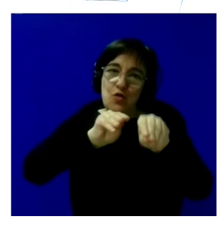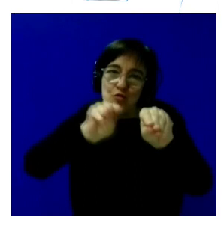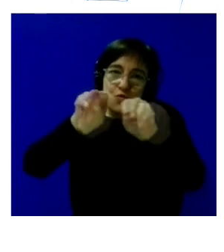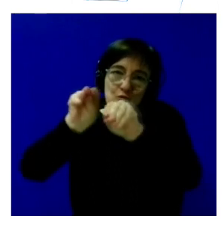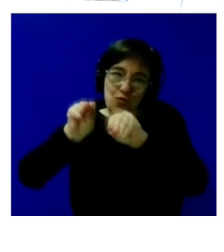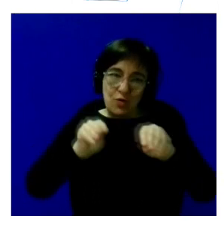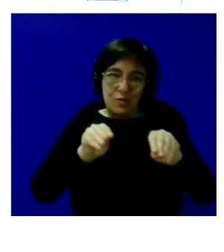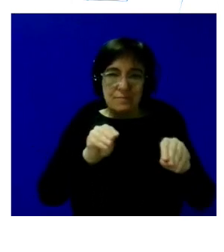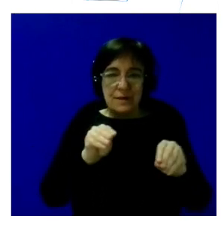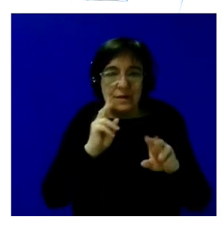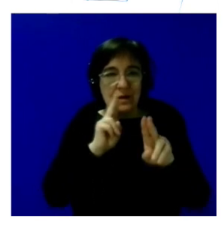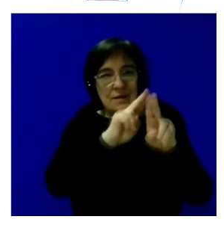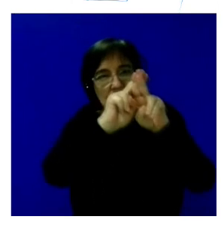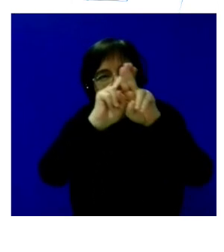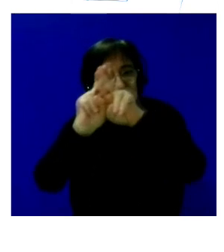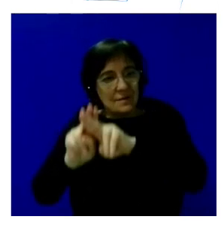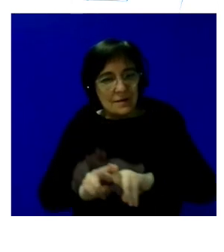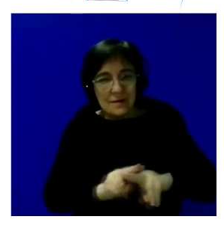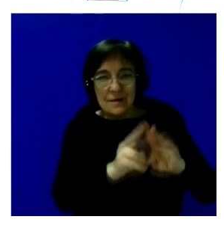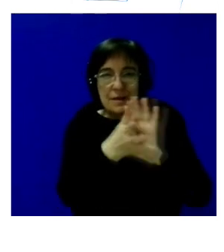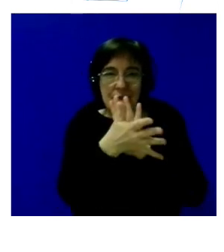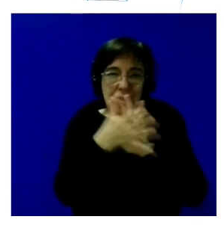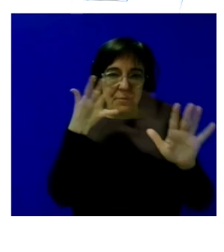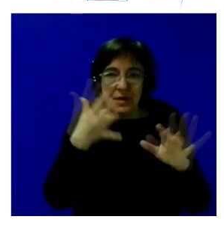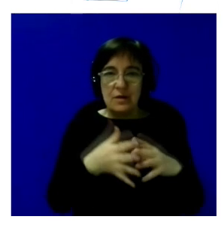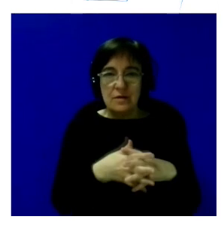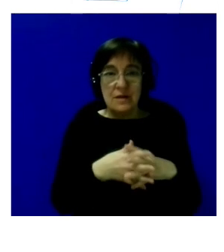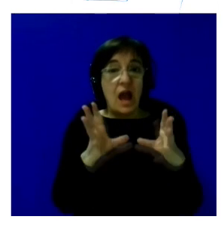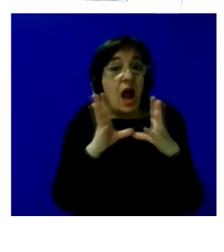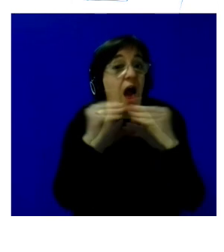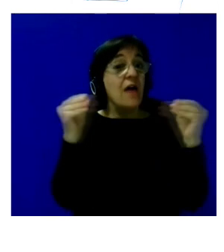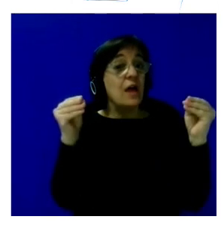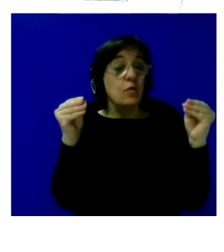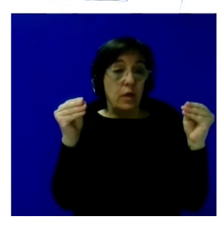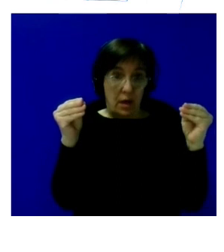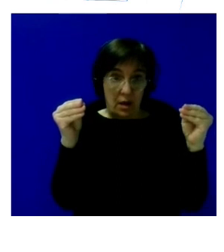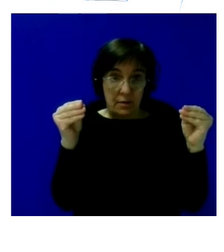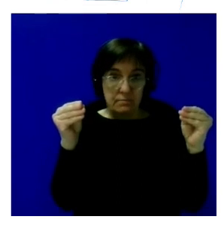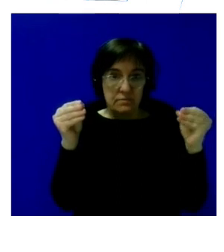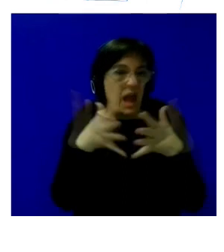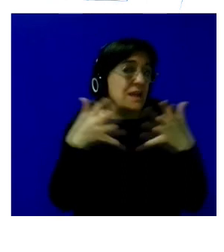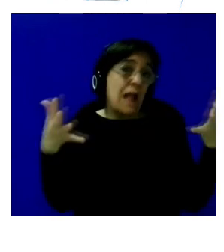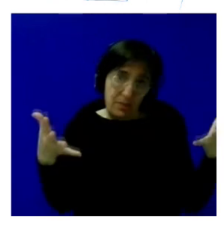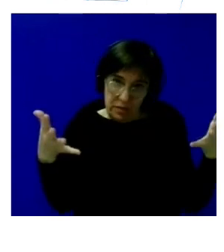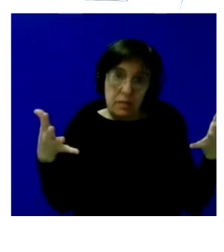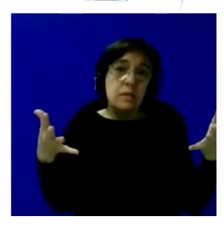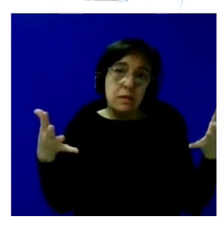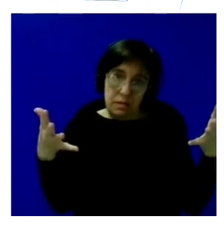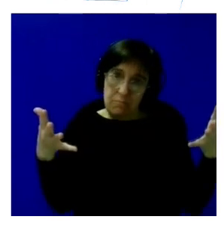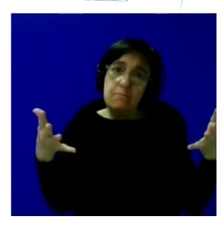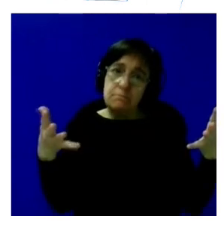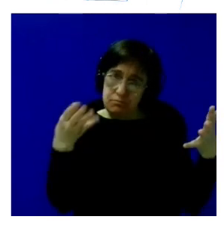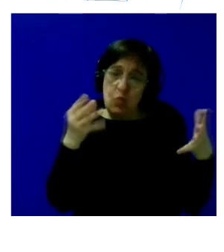el repaso rápido es que Andalucía es muy grande y que